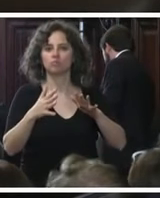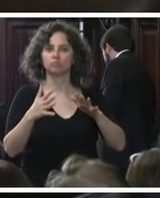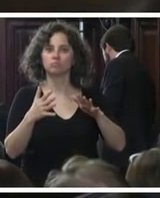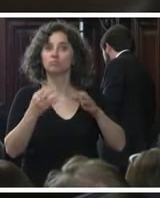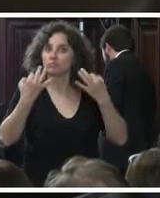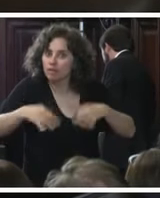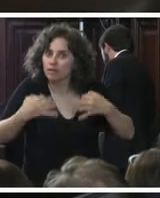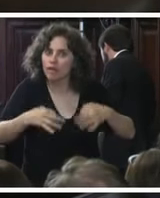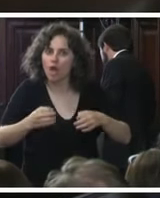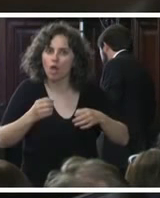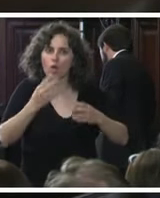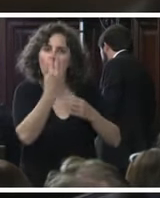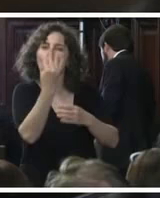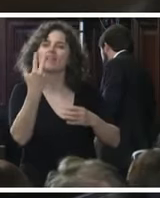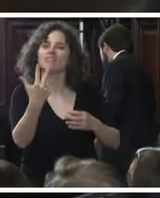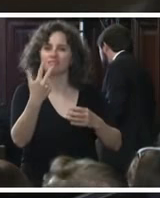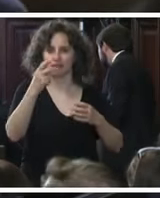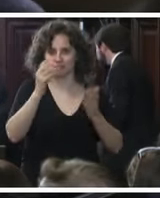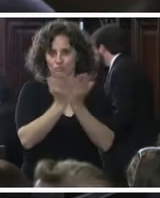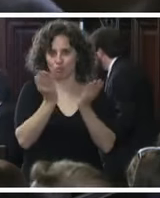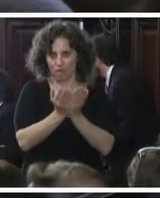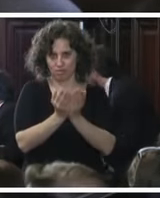los 43 muchas gracias